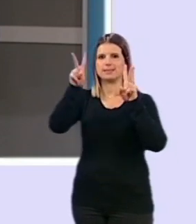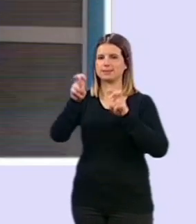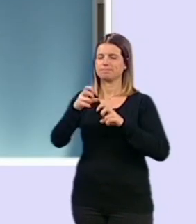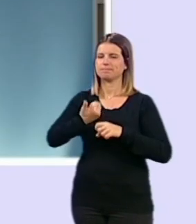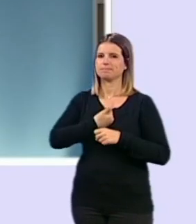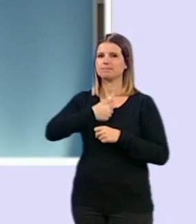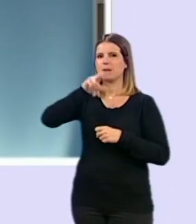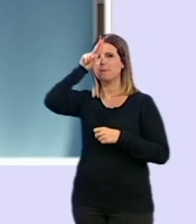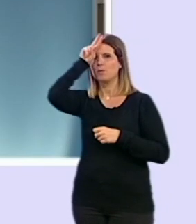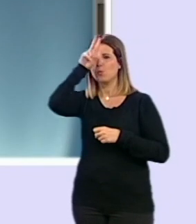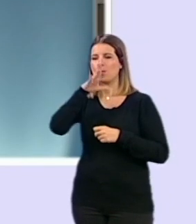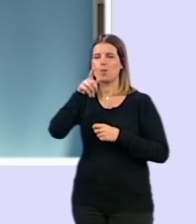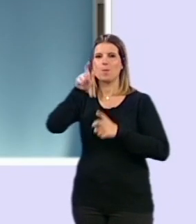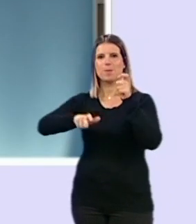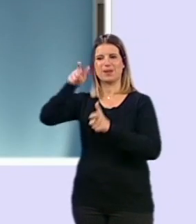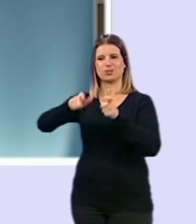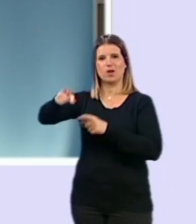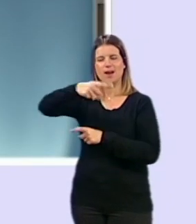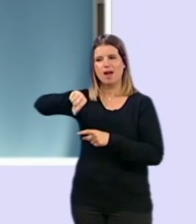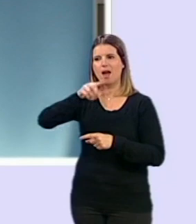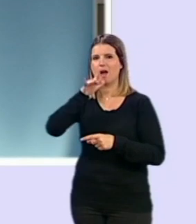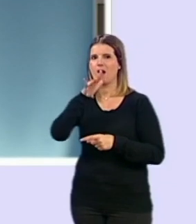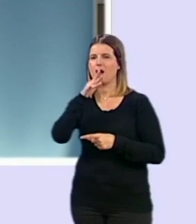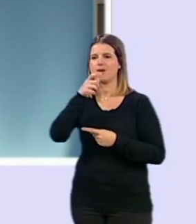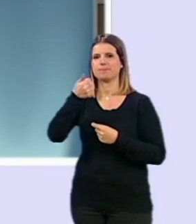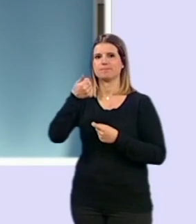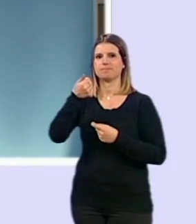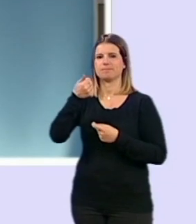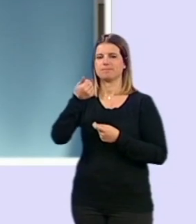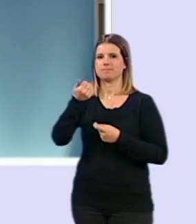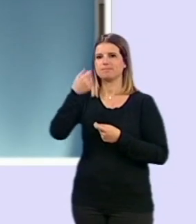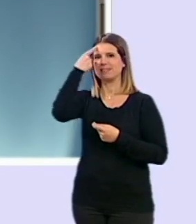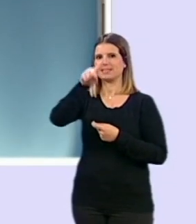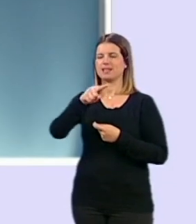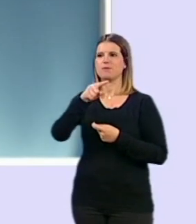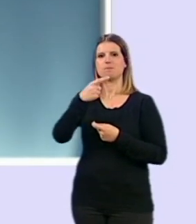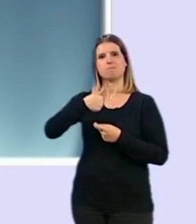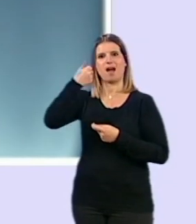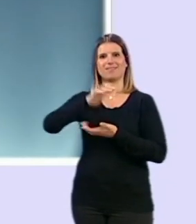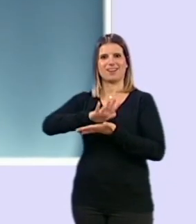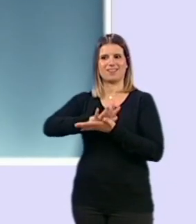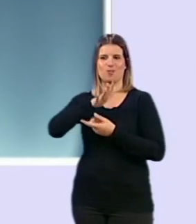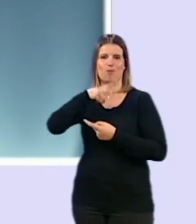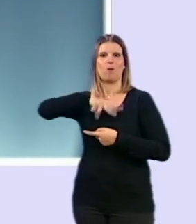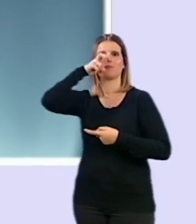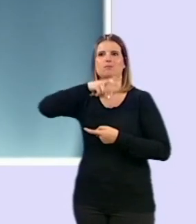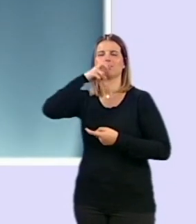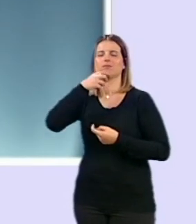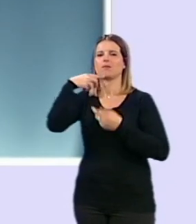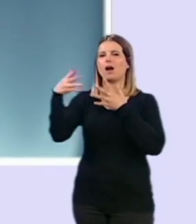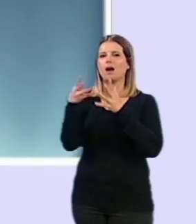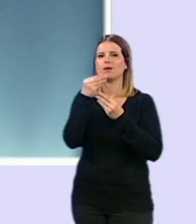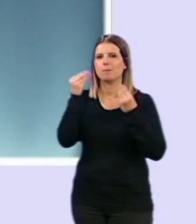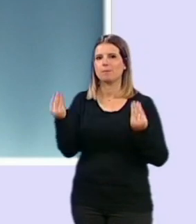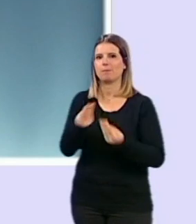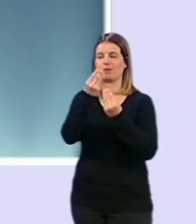preocupaba porque seguramente los ciudadanos ahora estarán muy tranquilos de ese aire que respiran, se lo preguntaba antes, y es